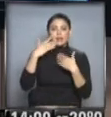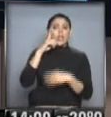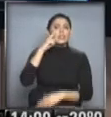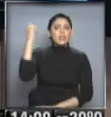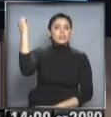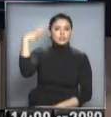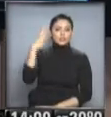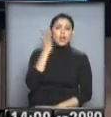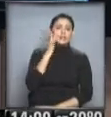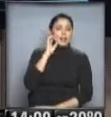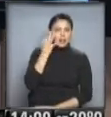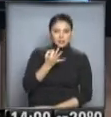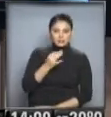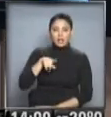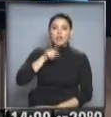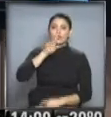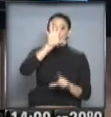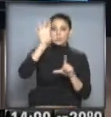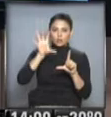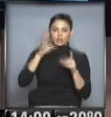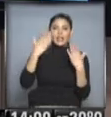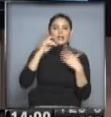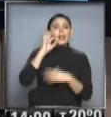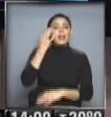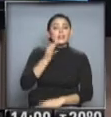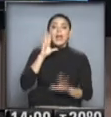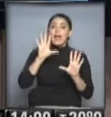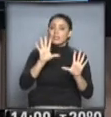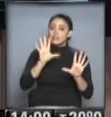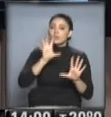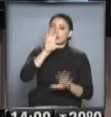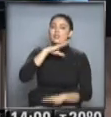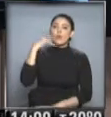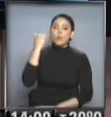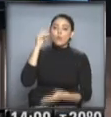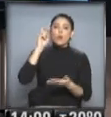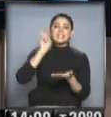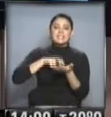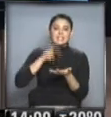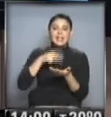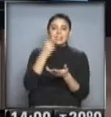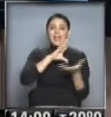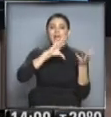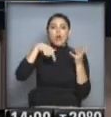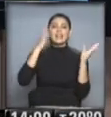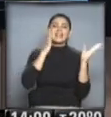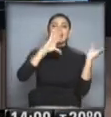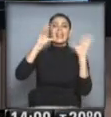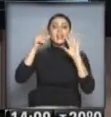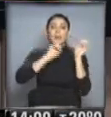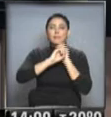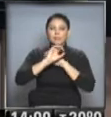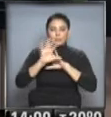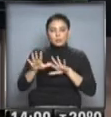a pleno, solo una tarde muy agradable. En el noroeste, buen tiempo, pero atención, en el este de Jujuy y este de Salta, desmejora el tiempo a partir de esta tarde o noche, allí con